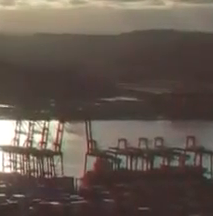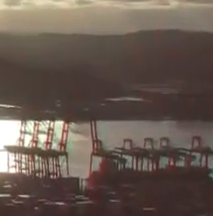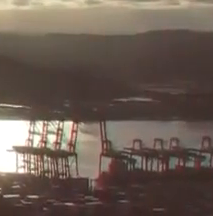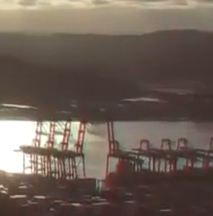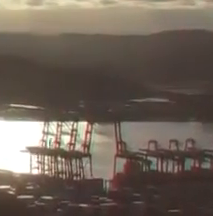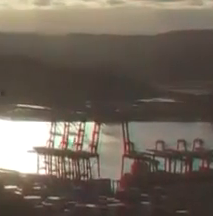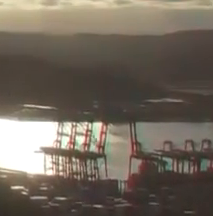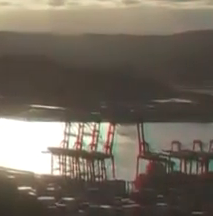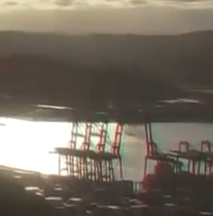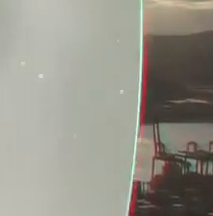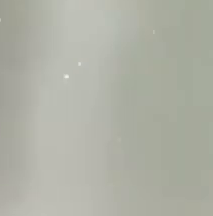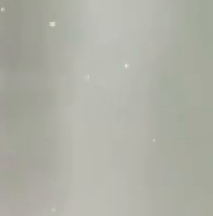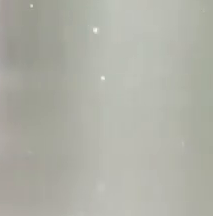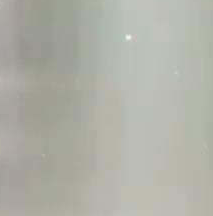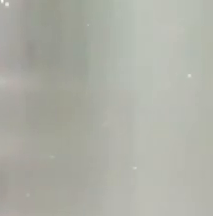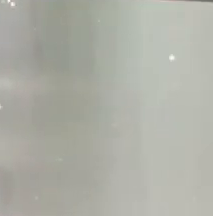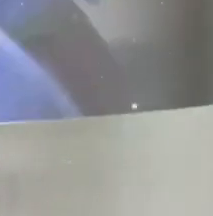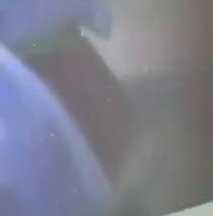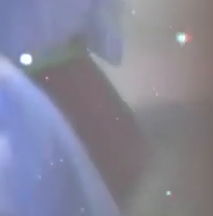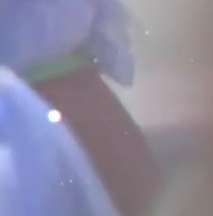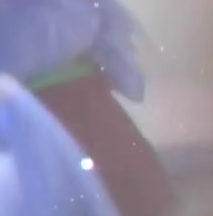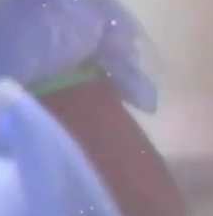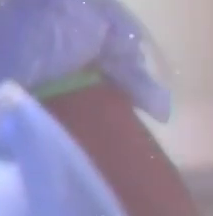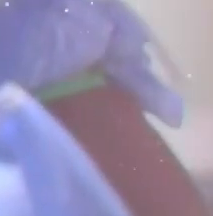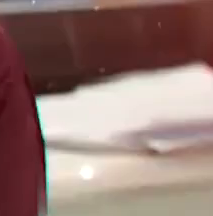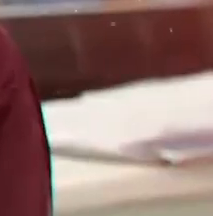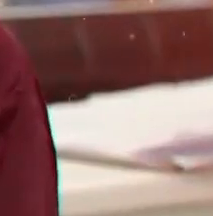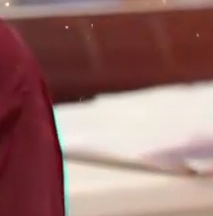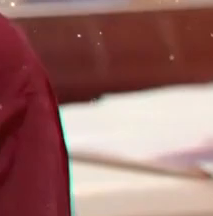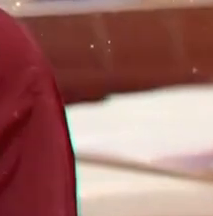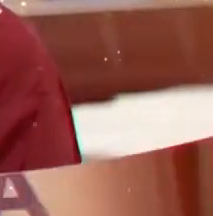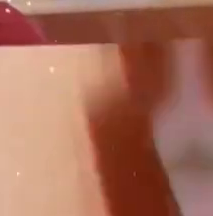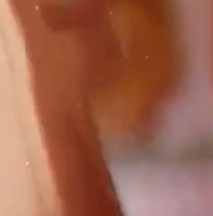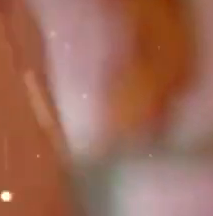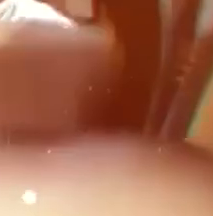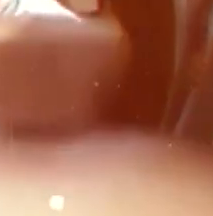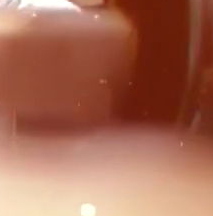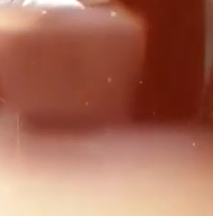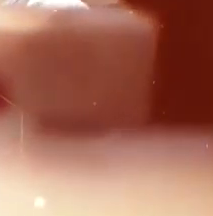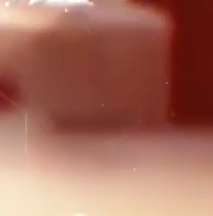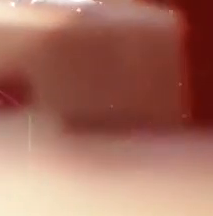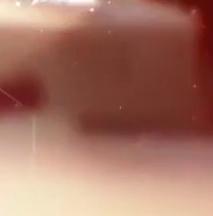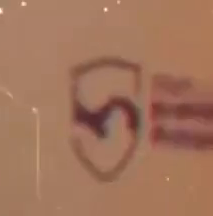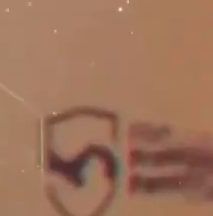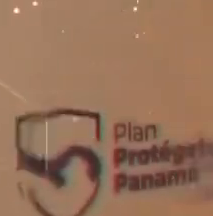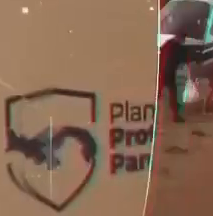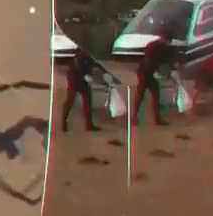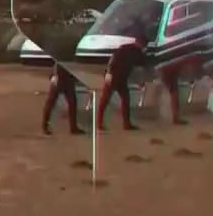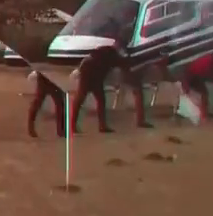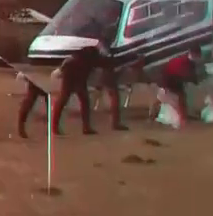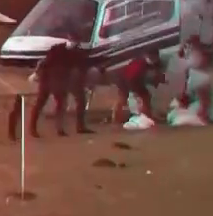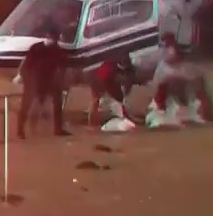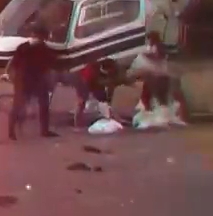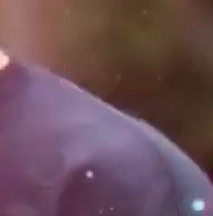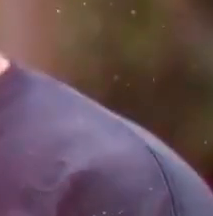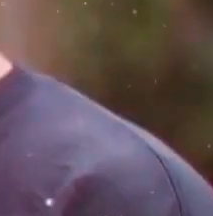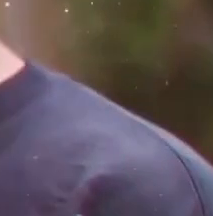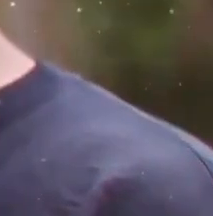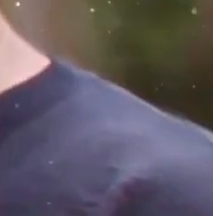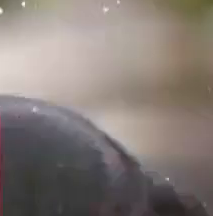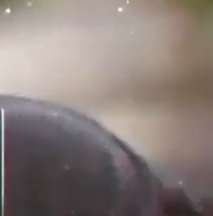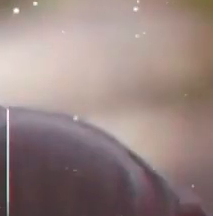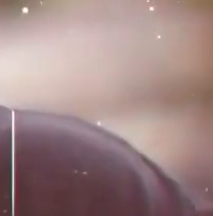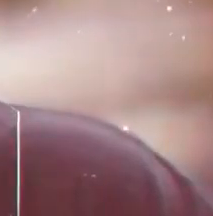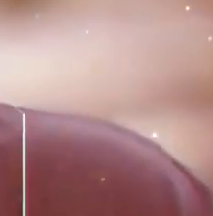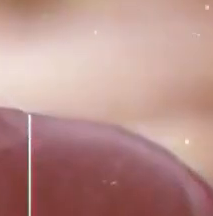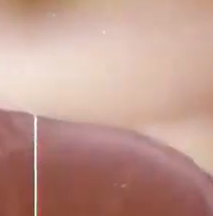El Gobierno Nacional presenta el Informe Epidemiológico COVID-19 Panamá, cumpliendo con su deber de